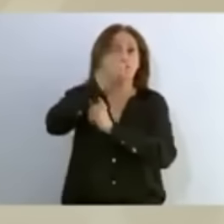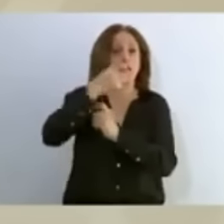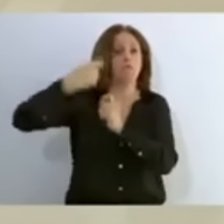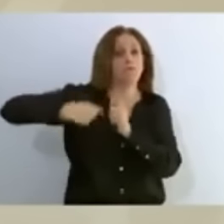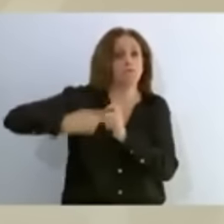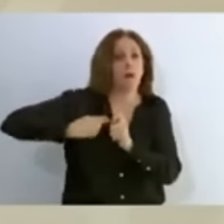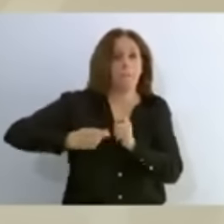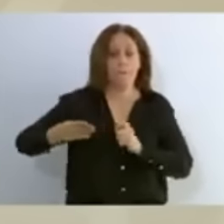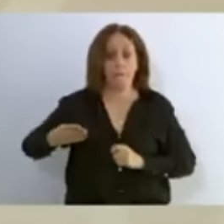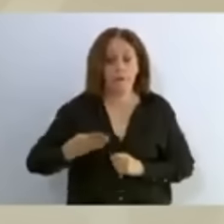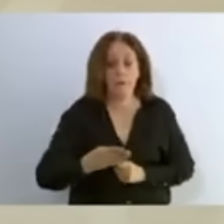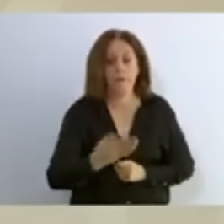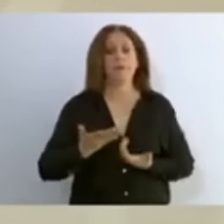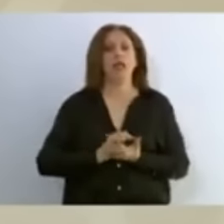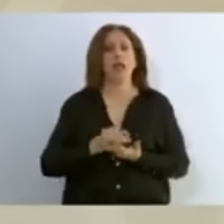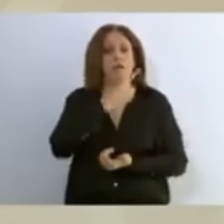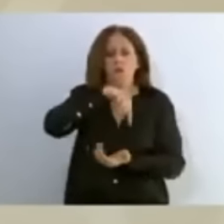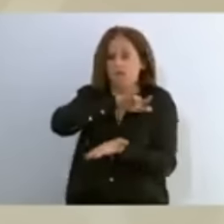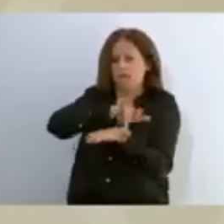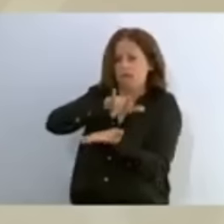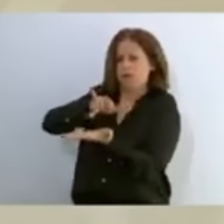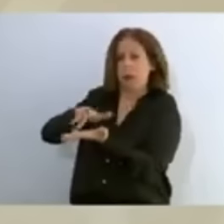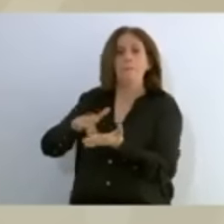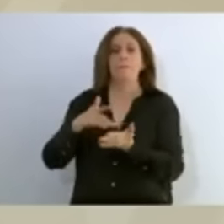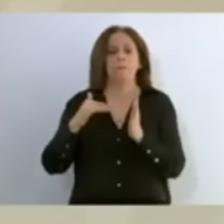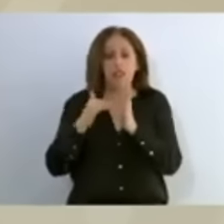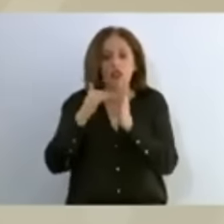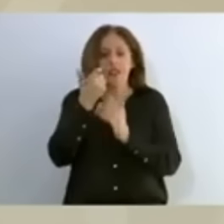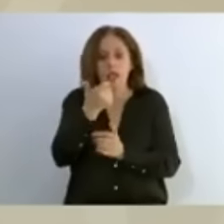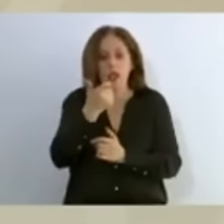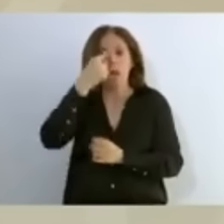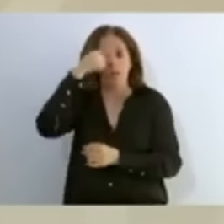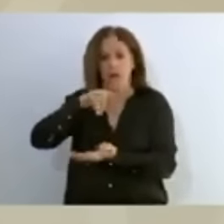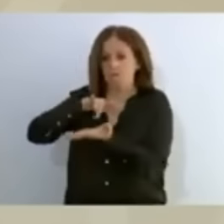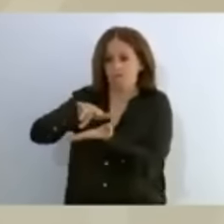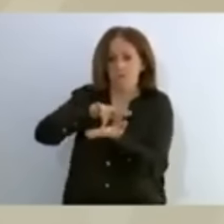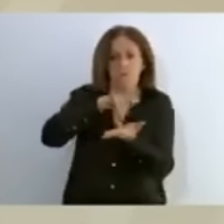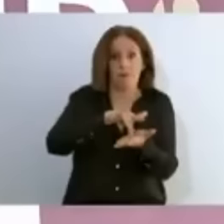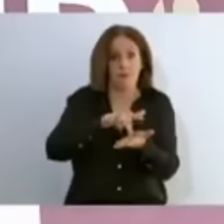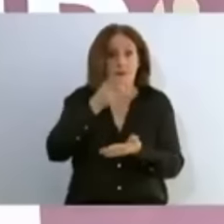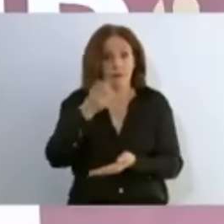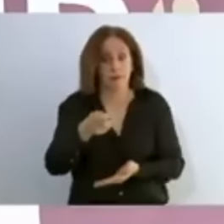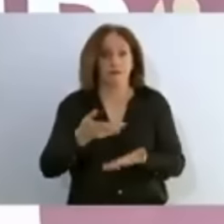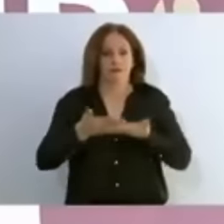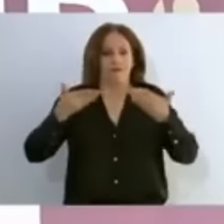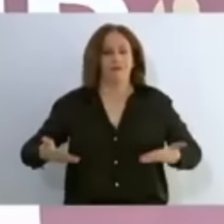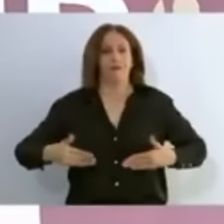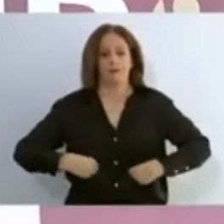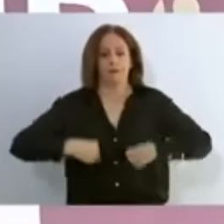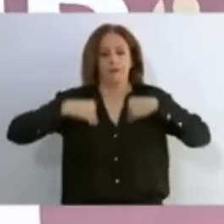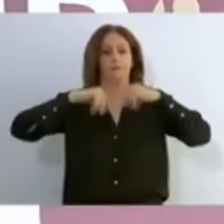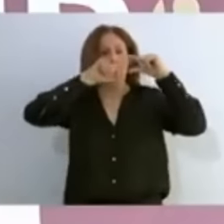millones de pesos año con año de manera directa. De igual manera, México vive un momento de